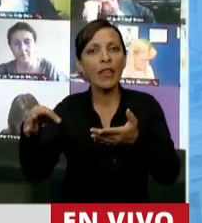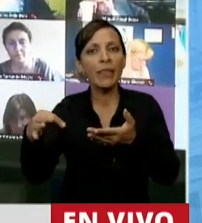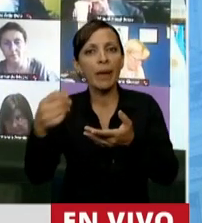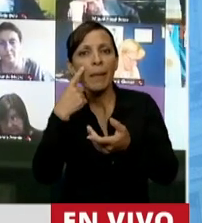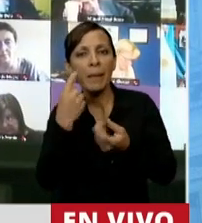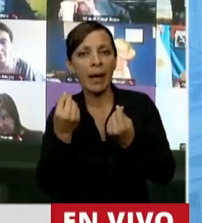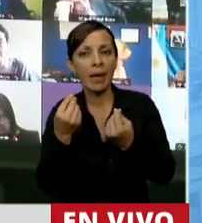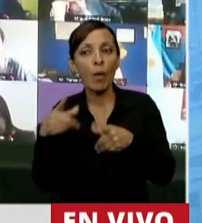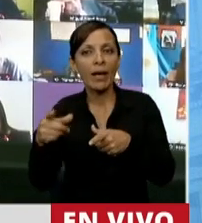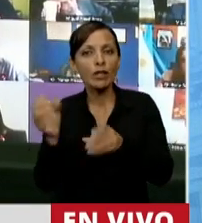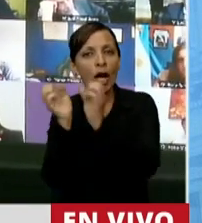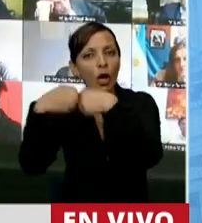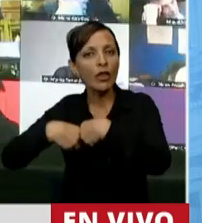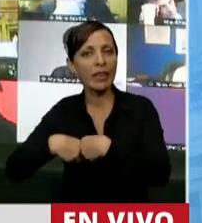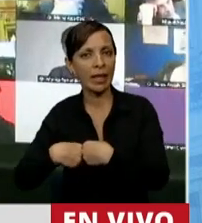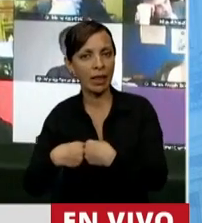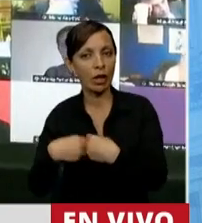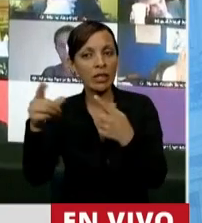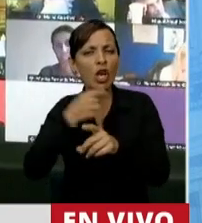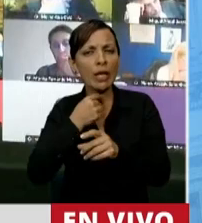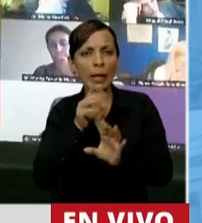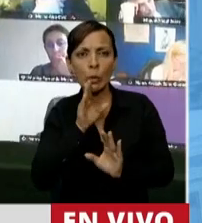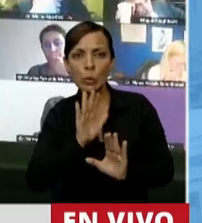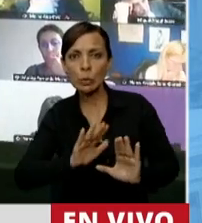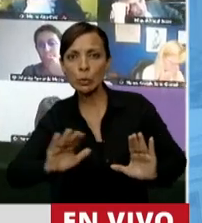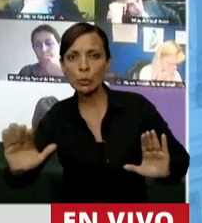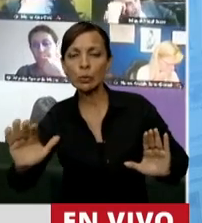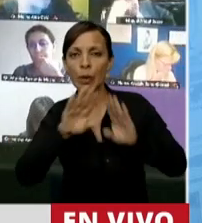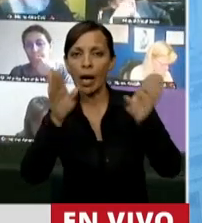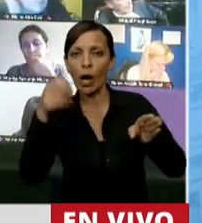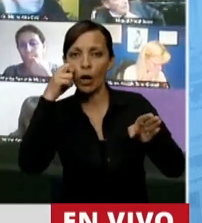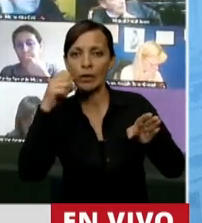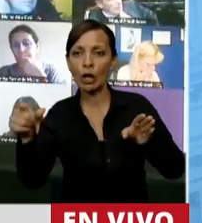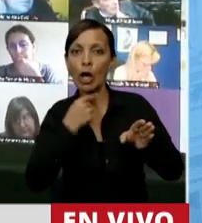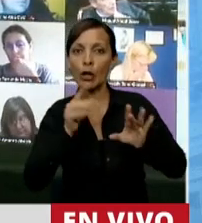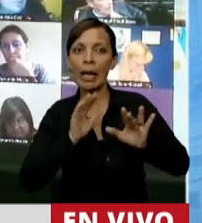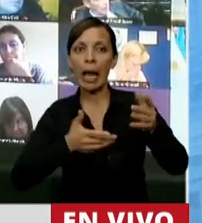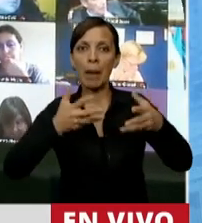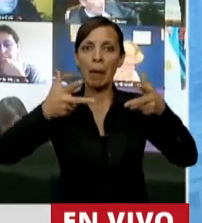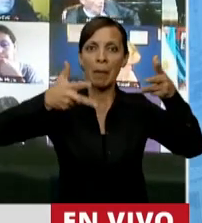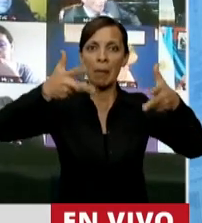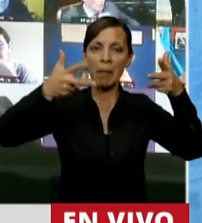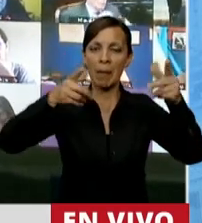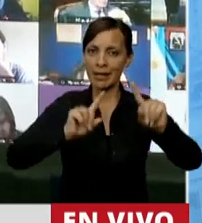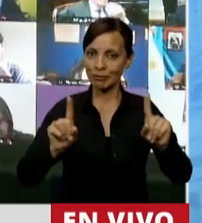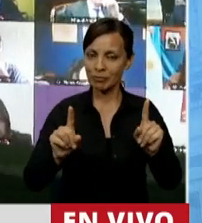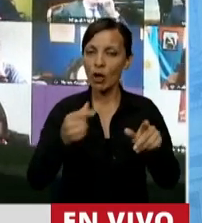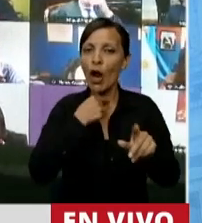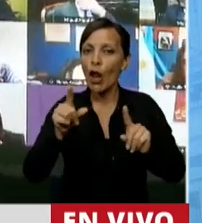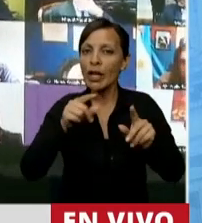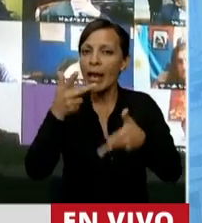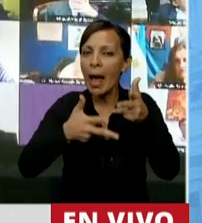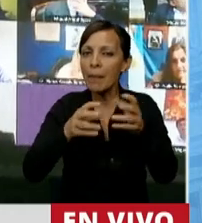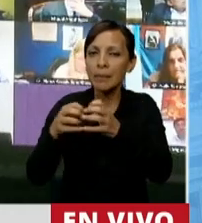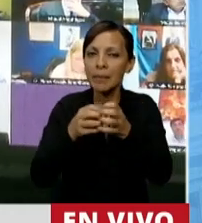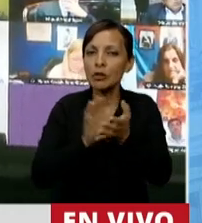que están escondidos, que son los que quieren el silencio de este Congreso, que son los que no quieren que se traten los temas que se tienen que tratar.